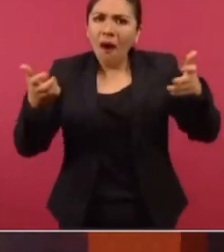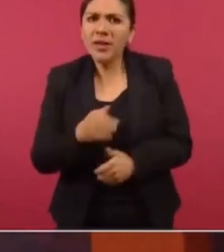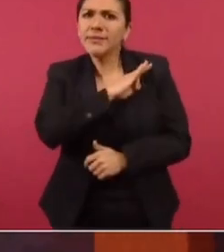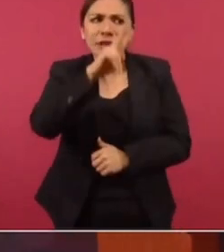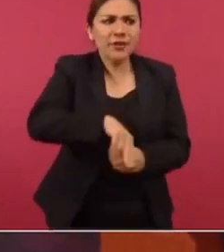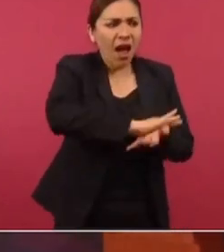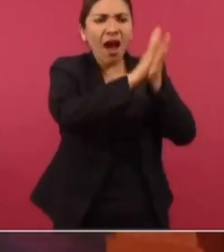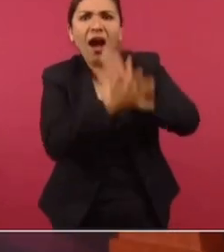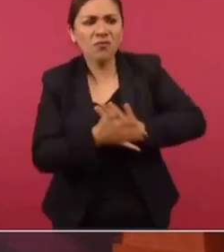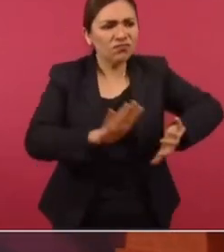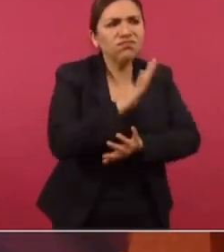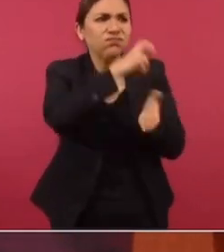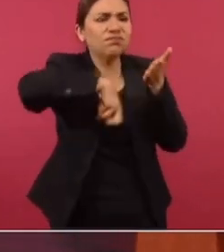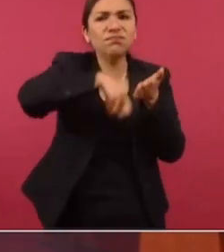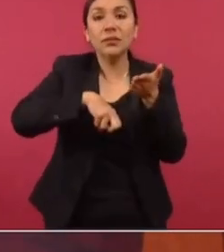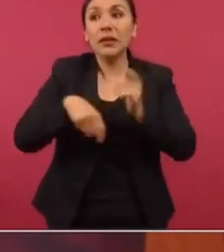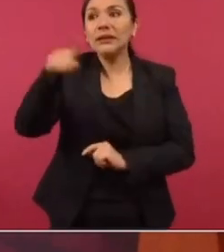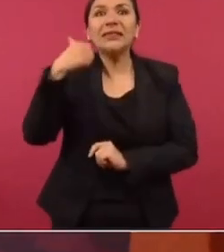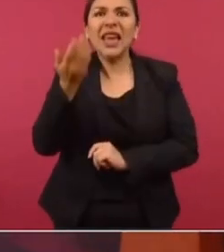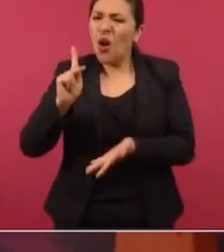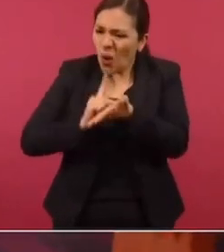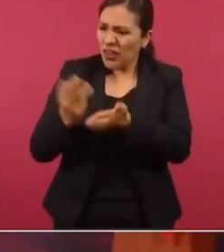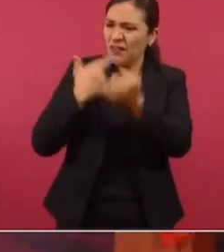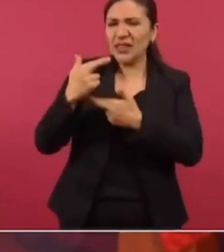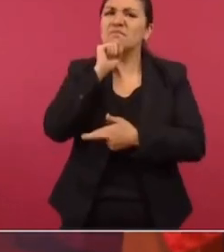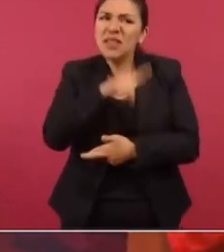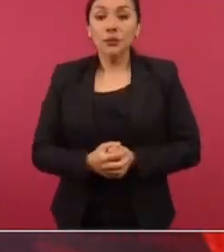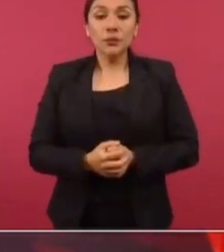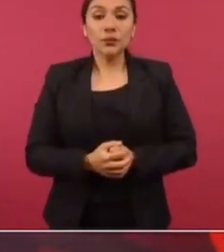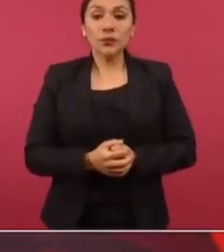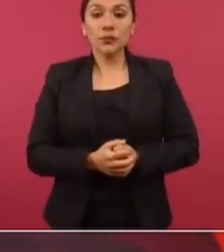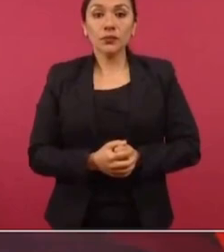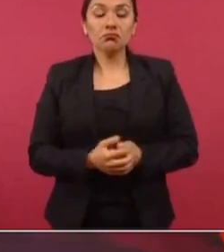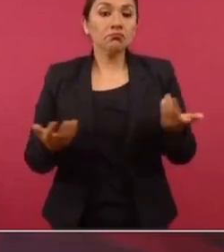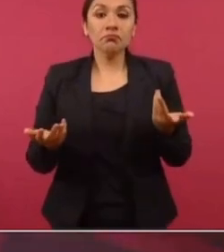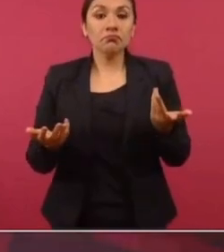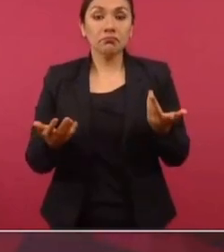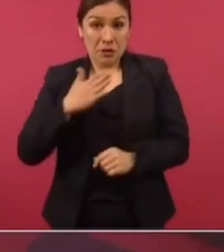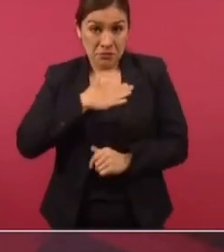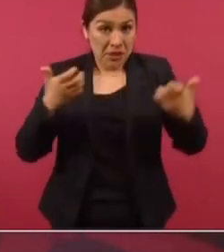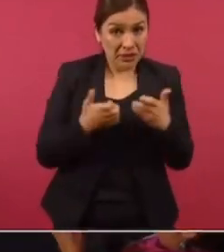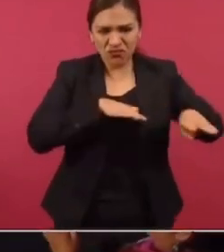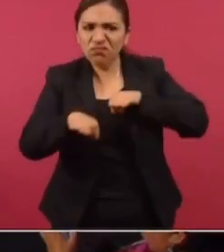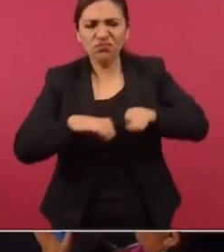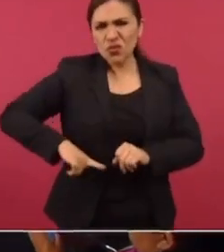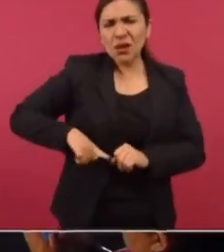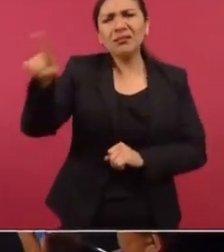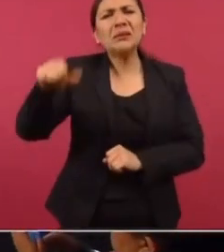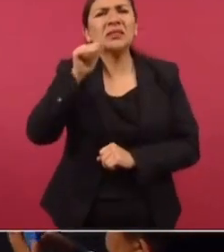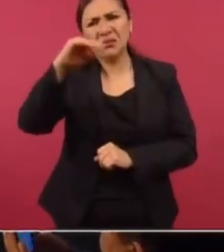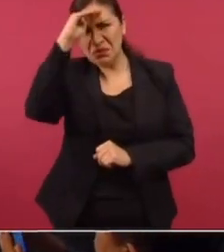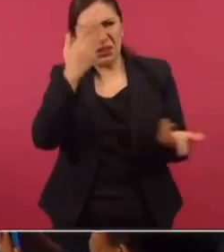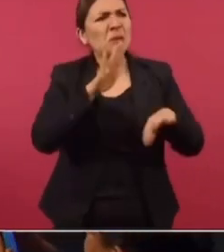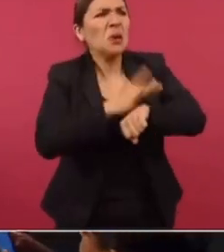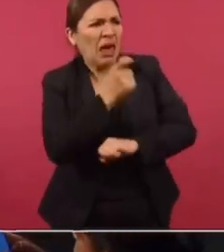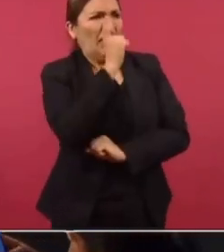una transformación y quisieran regresar por sus fueros. Todo lo que hacemos lo cuestionan,